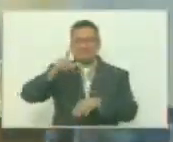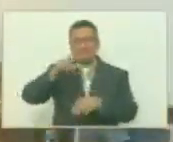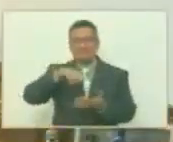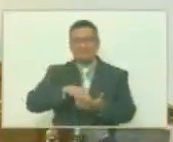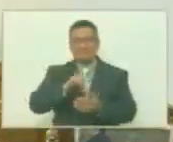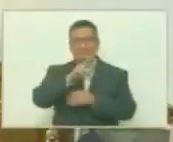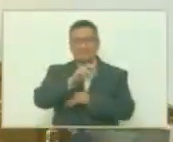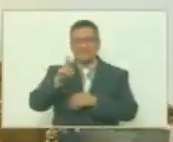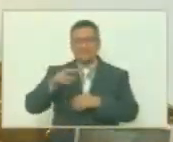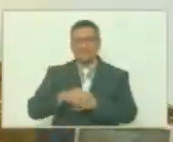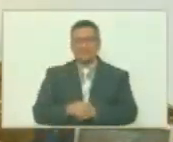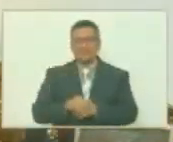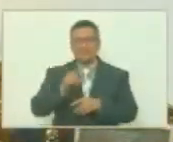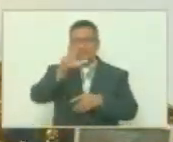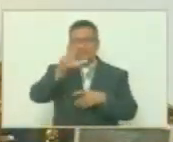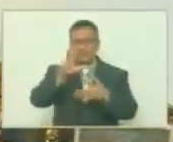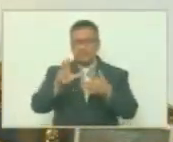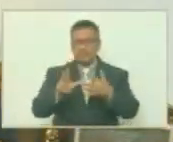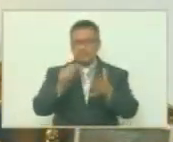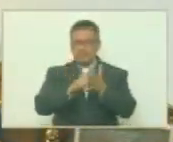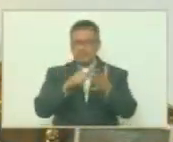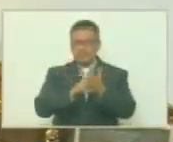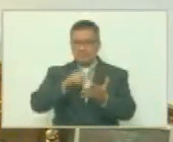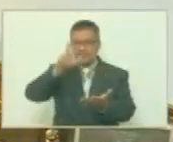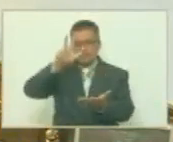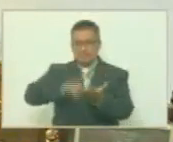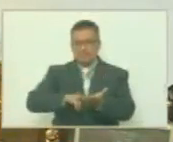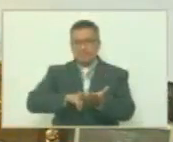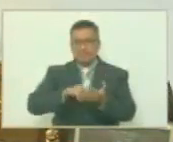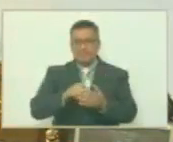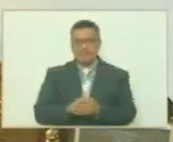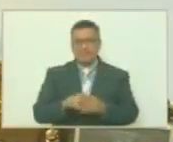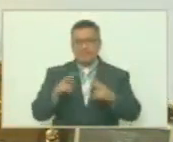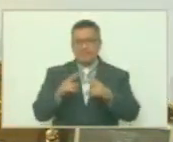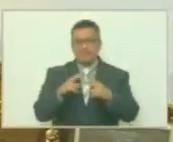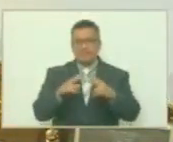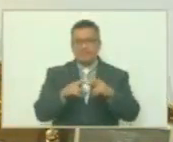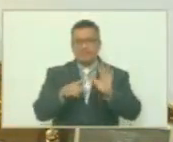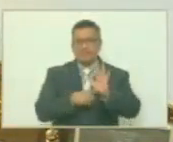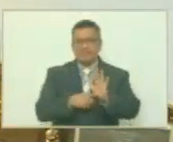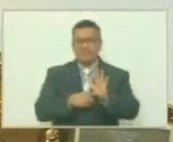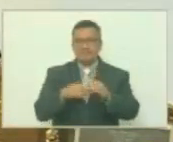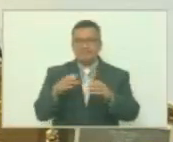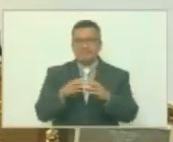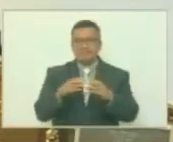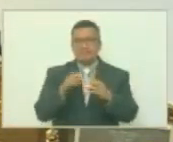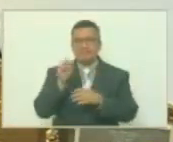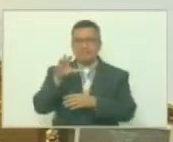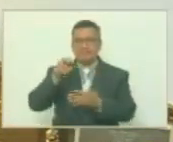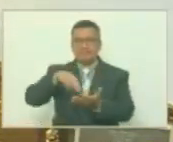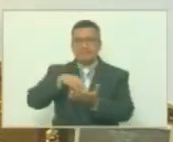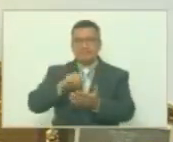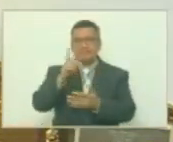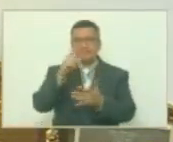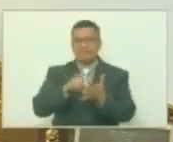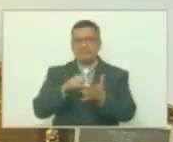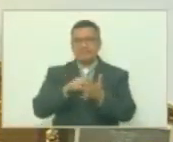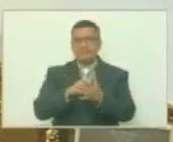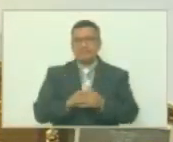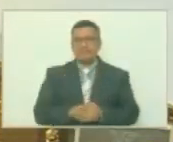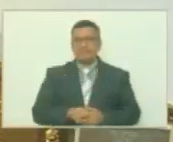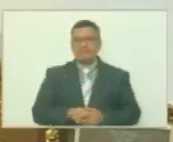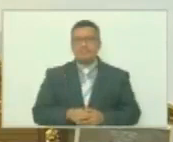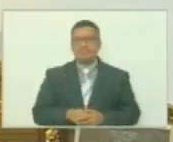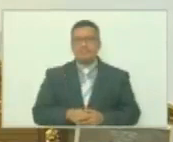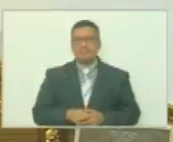2022 tres puntos aprobados ante esta plenaria como primer punto se